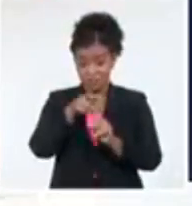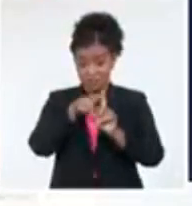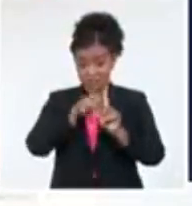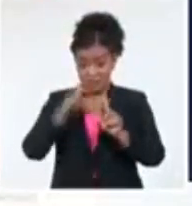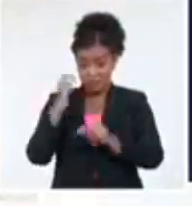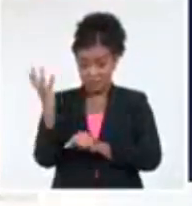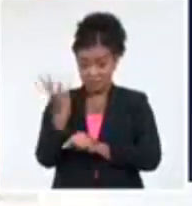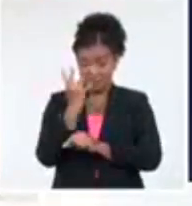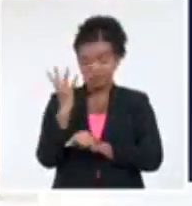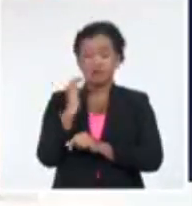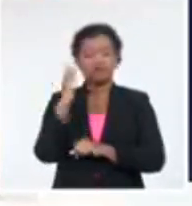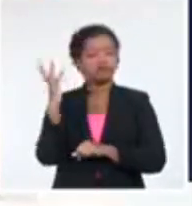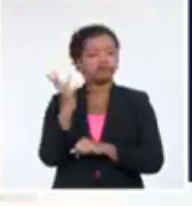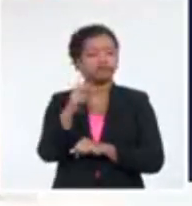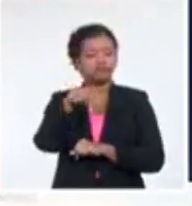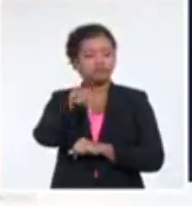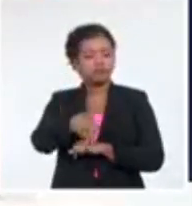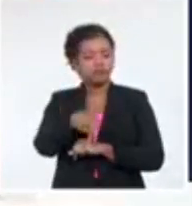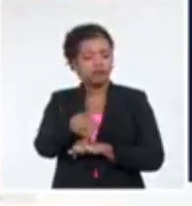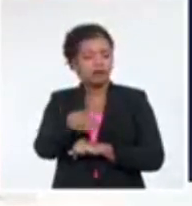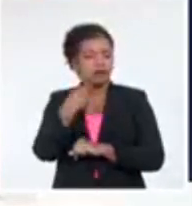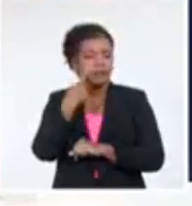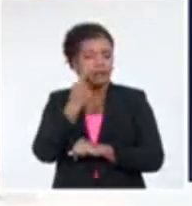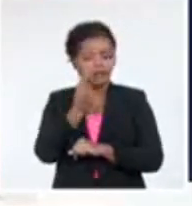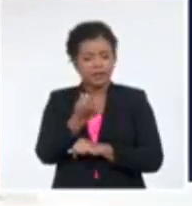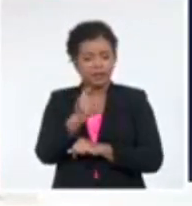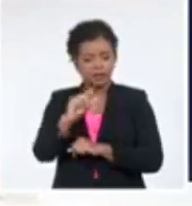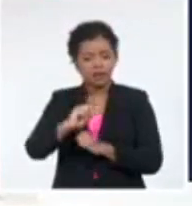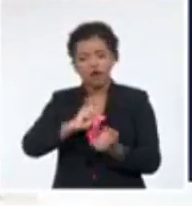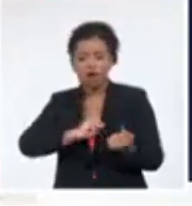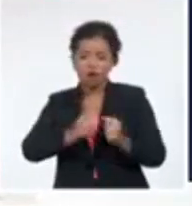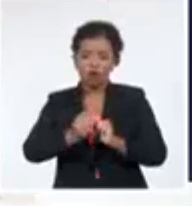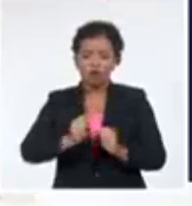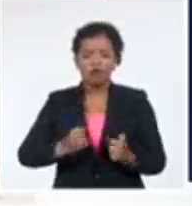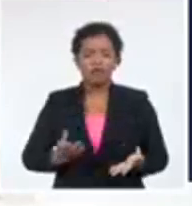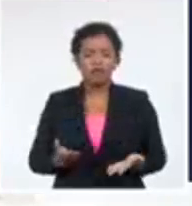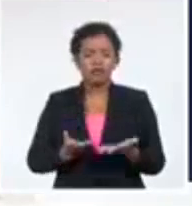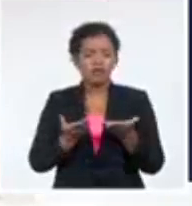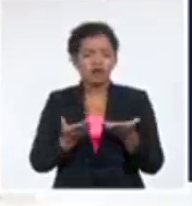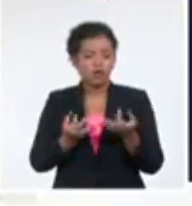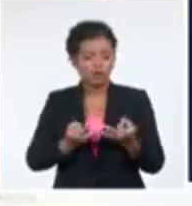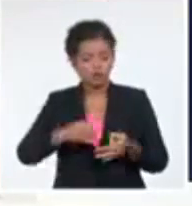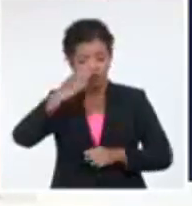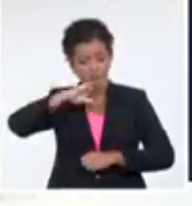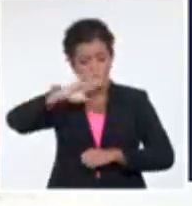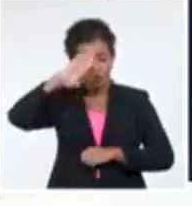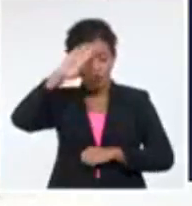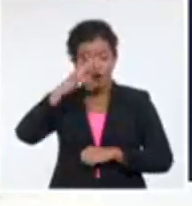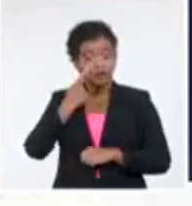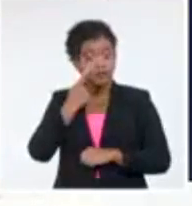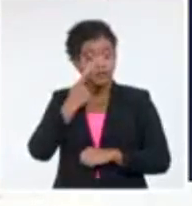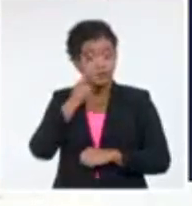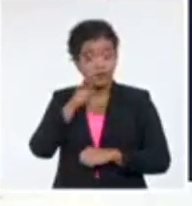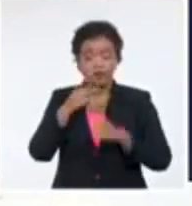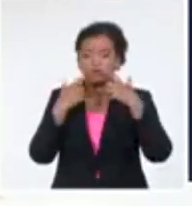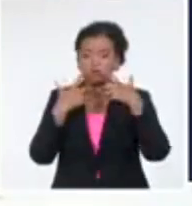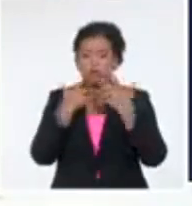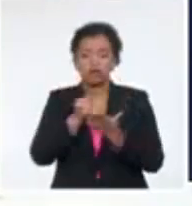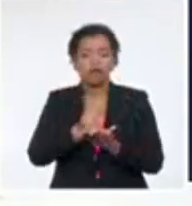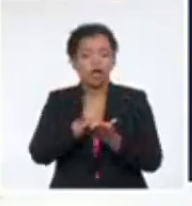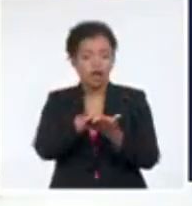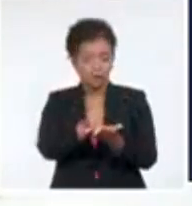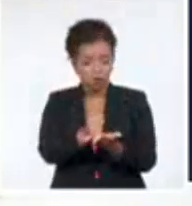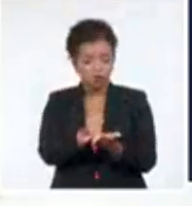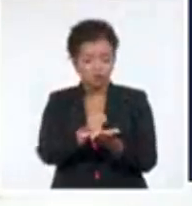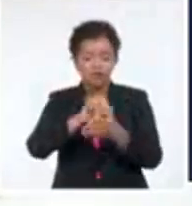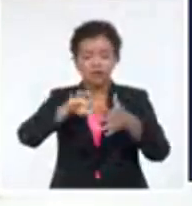Estaciones meteorológicas confeccionadas con el menor costo posible y desarrolladas íntegramente en Cuba constituyen uno de los aportes fundamentales de